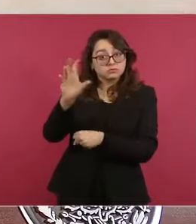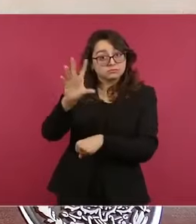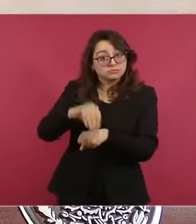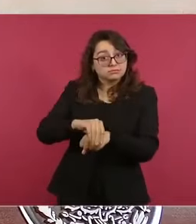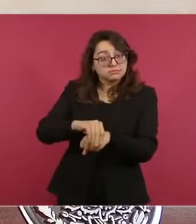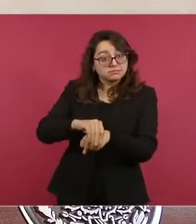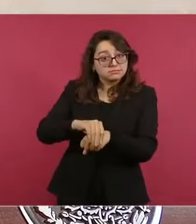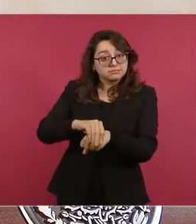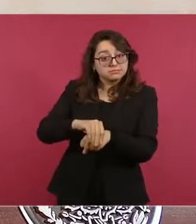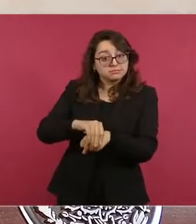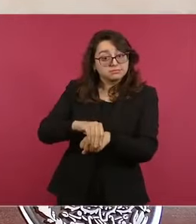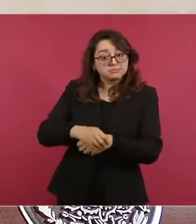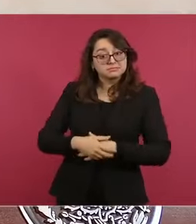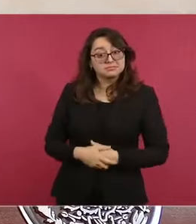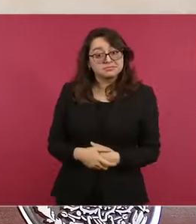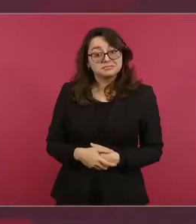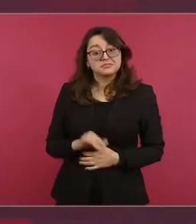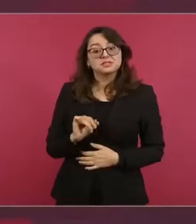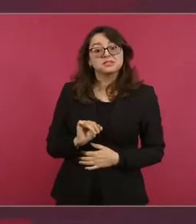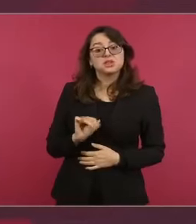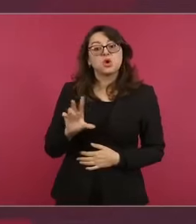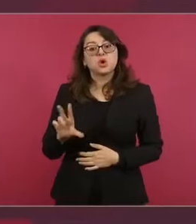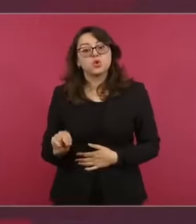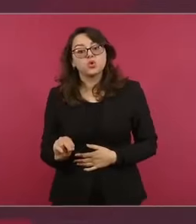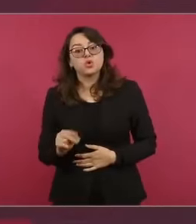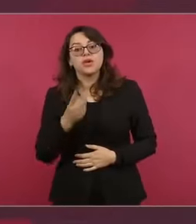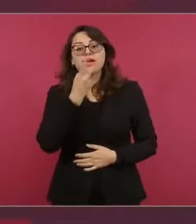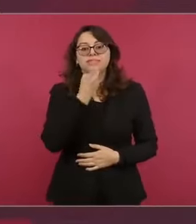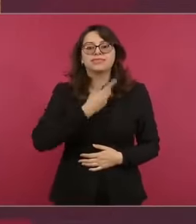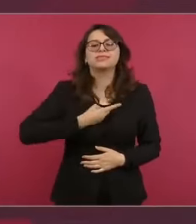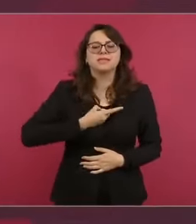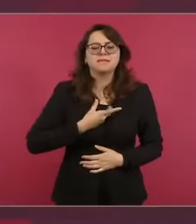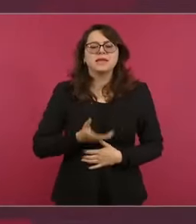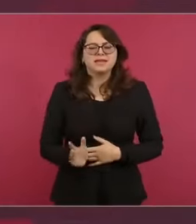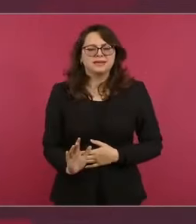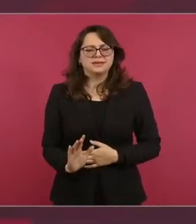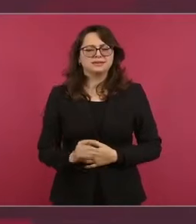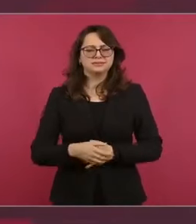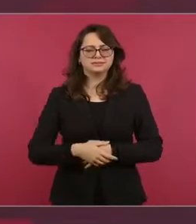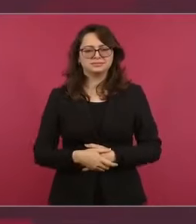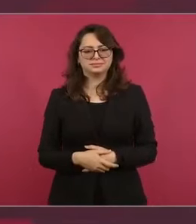lo que va a hacer el Poder Judicial,